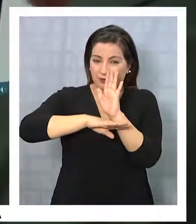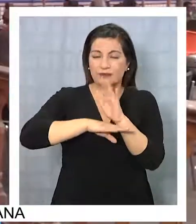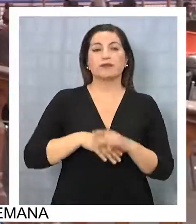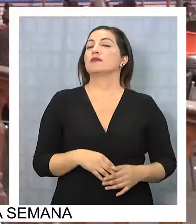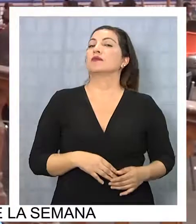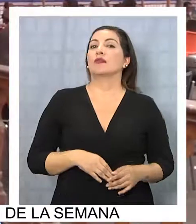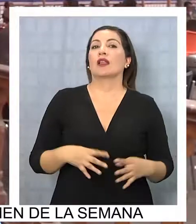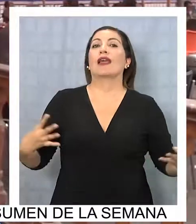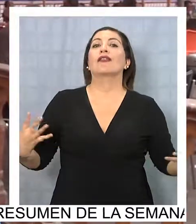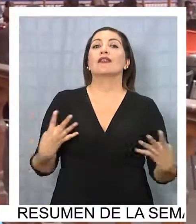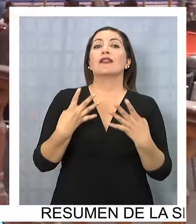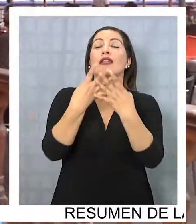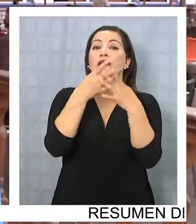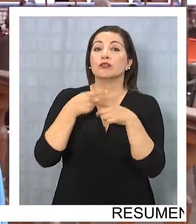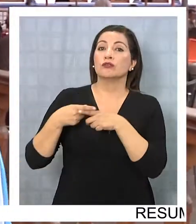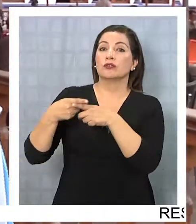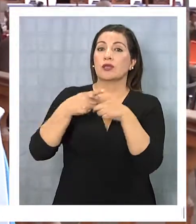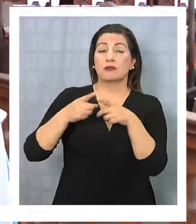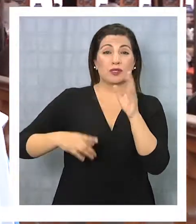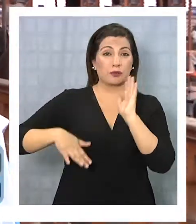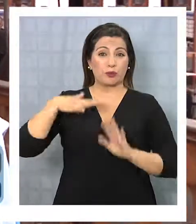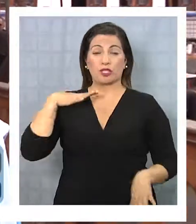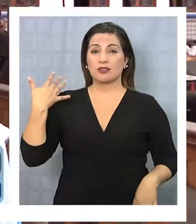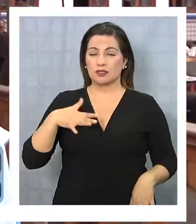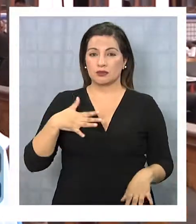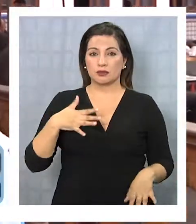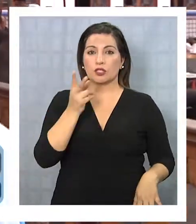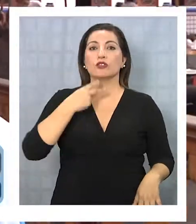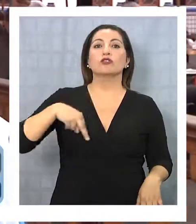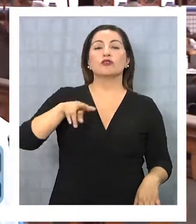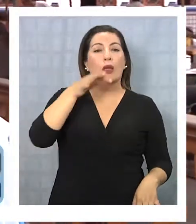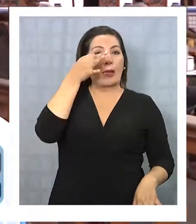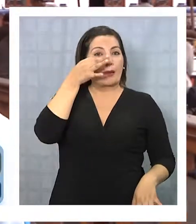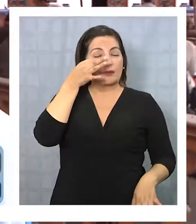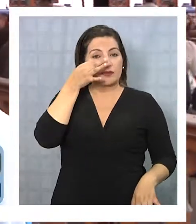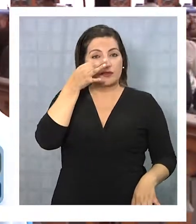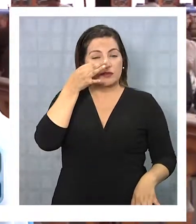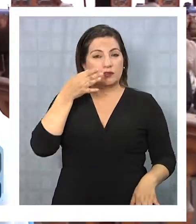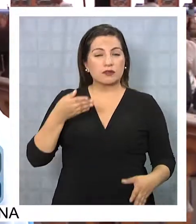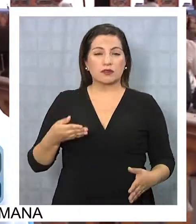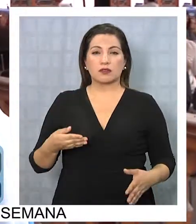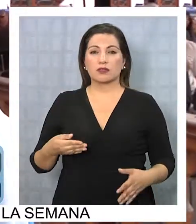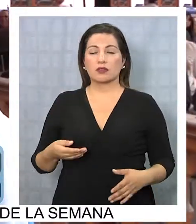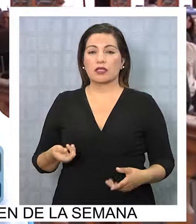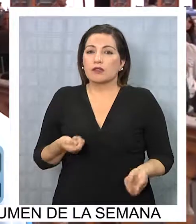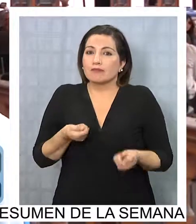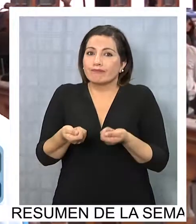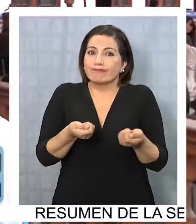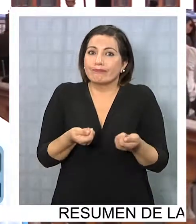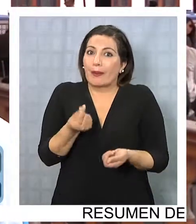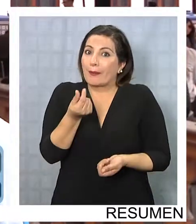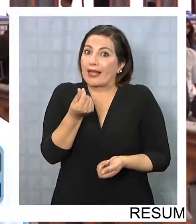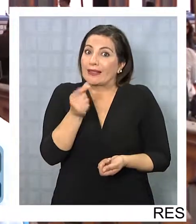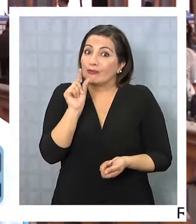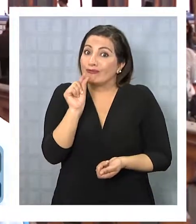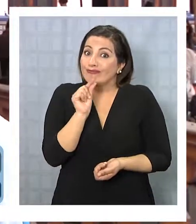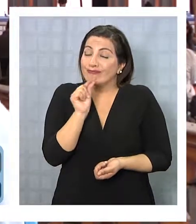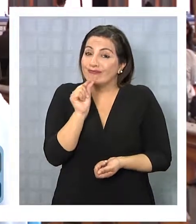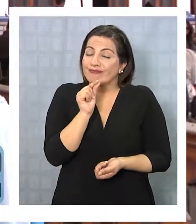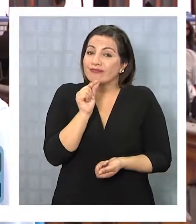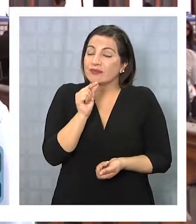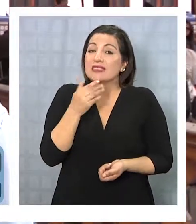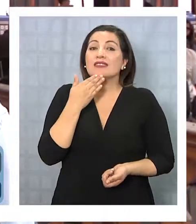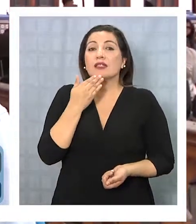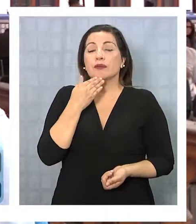sociales van a ser demasiado importantes, porque uno está viendo hoy día que los financiamientos son escasos y